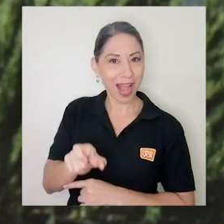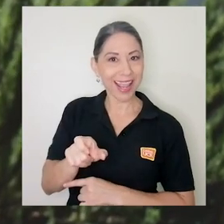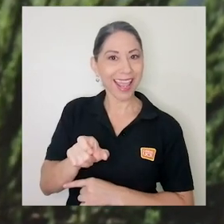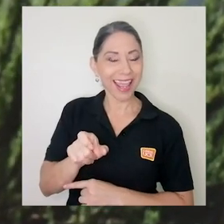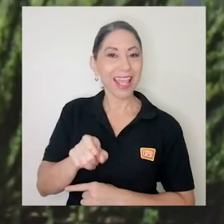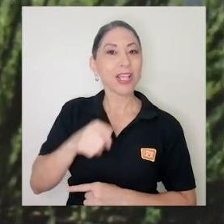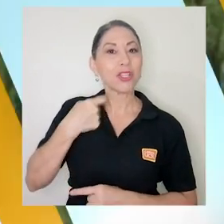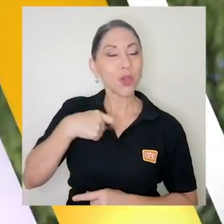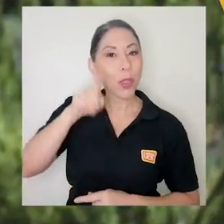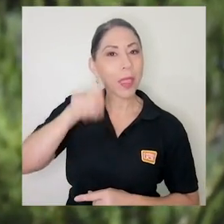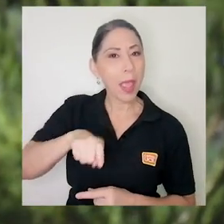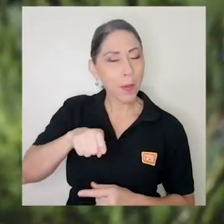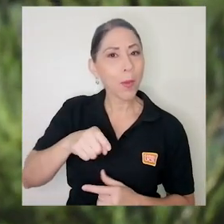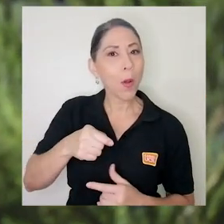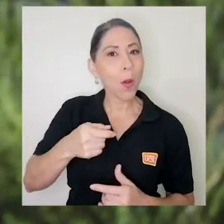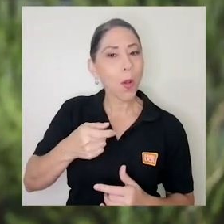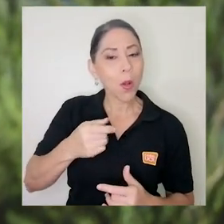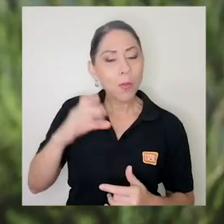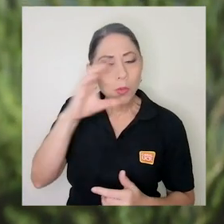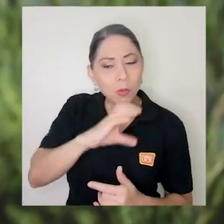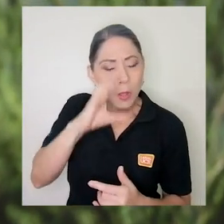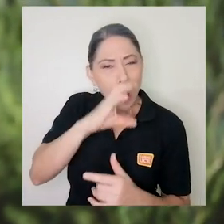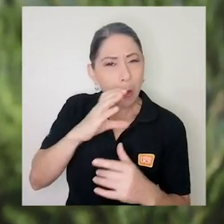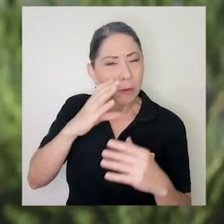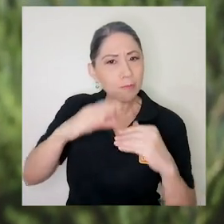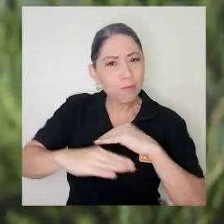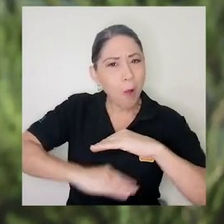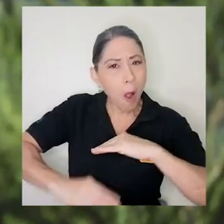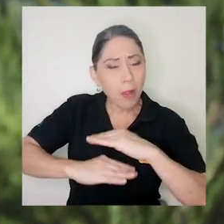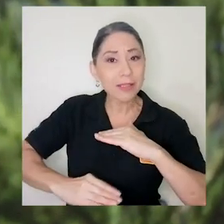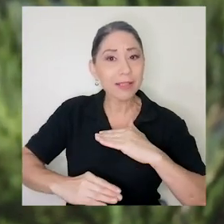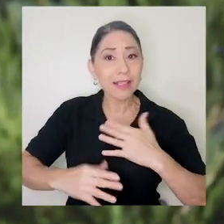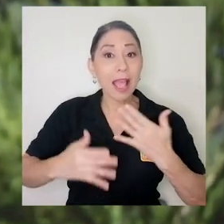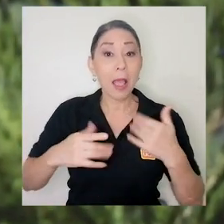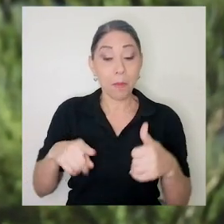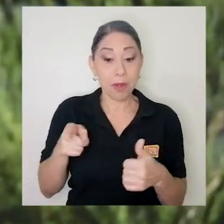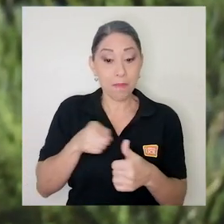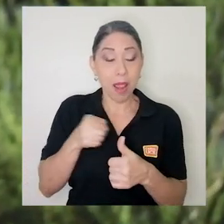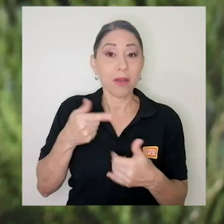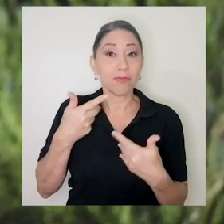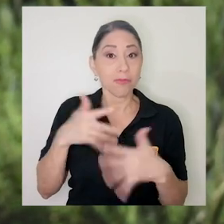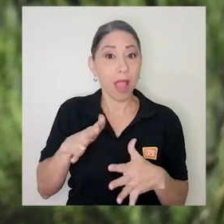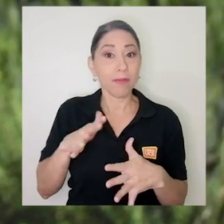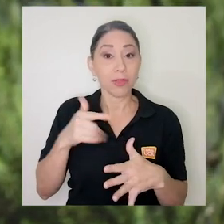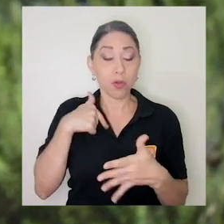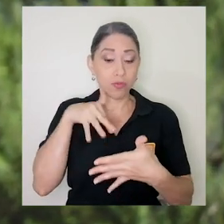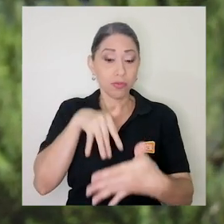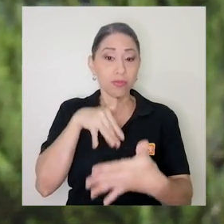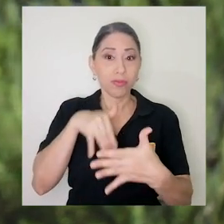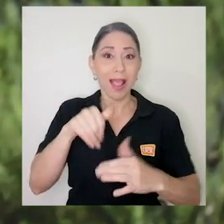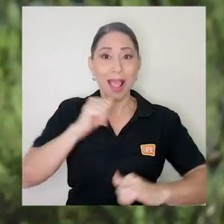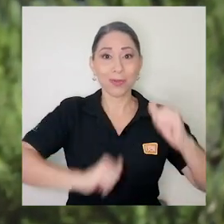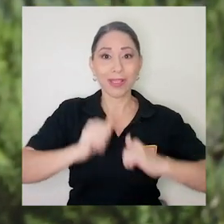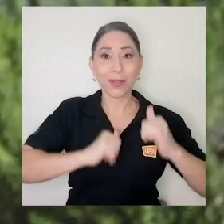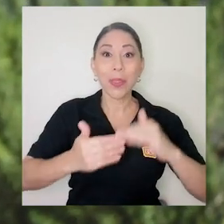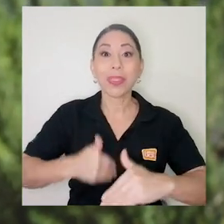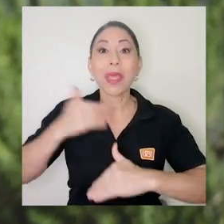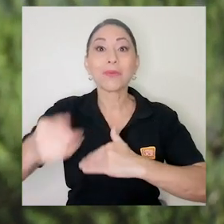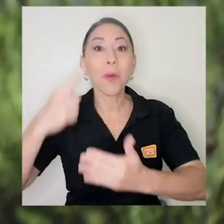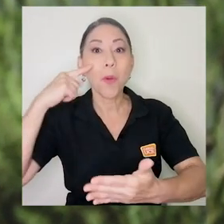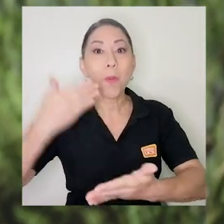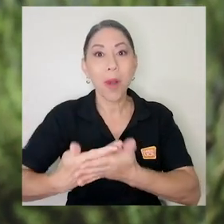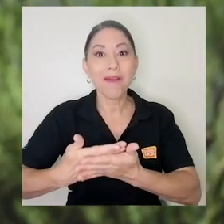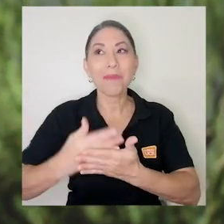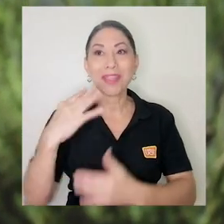referencias. Tiempo después de haber empezado clases de actuación de cine, hice un casting y, bueno, me